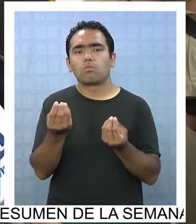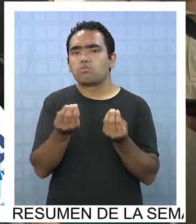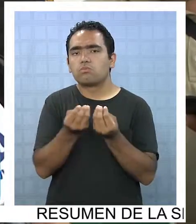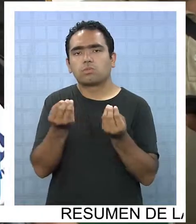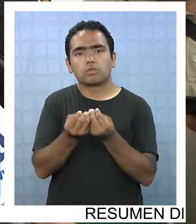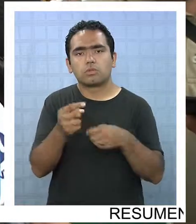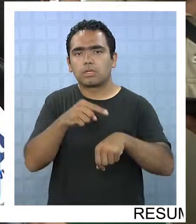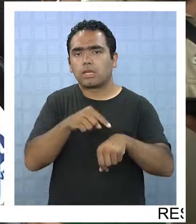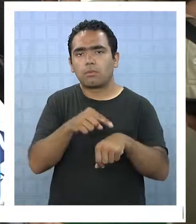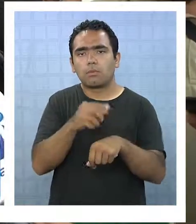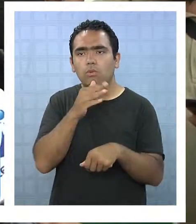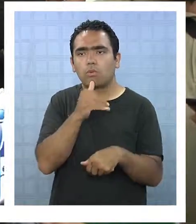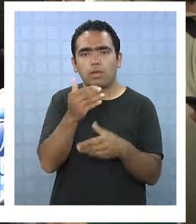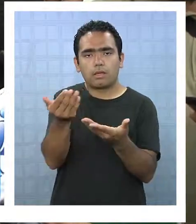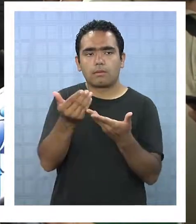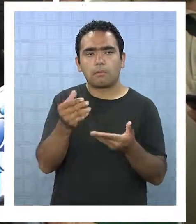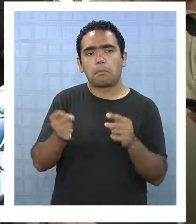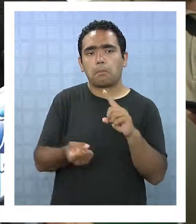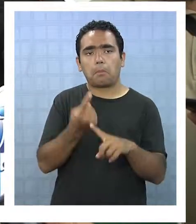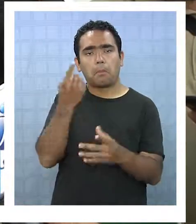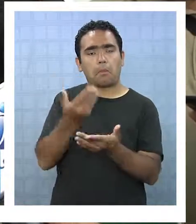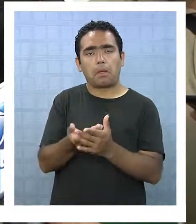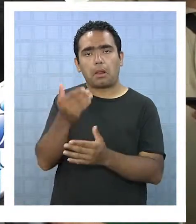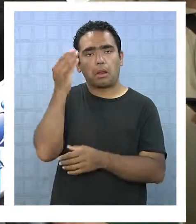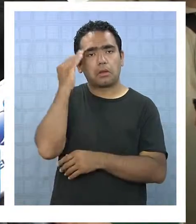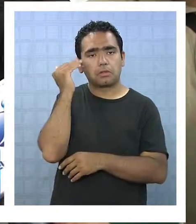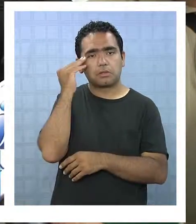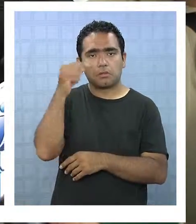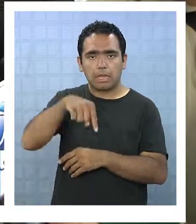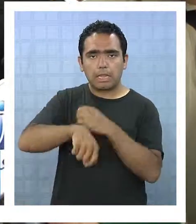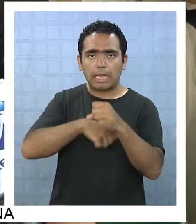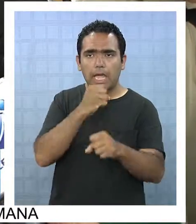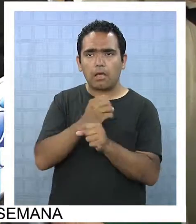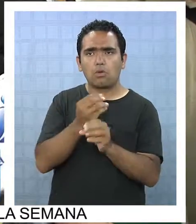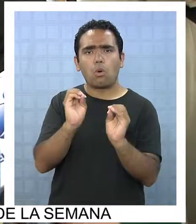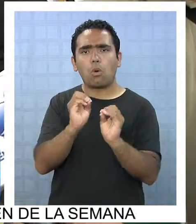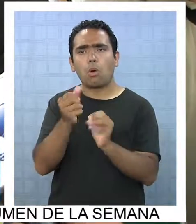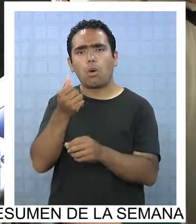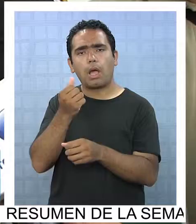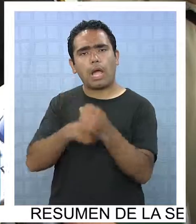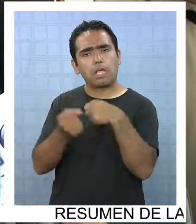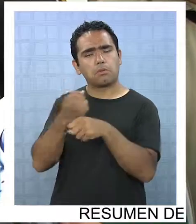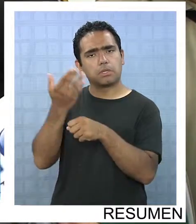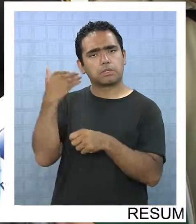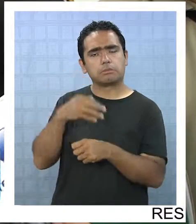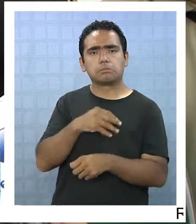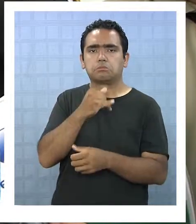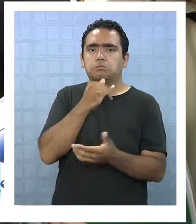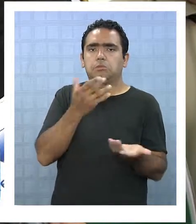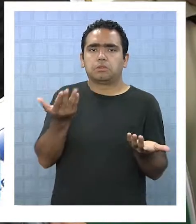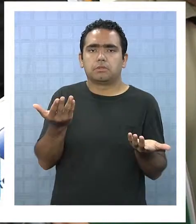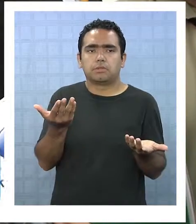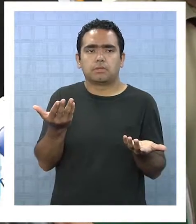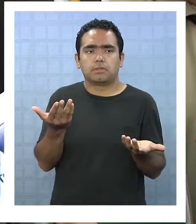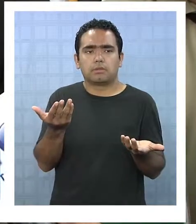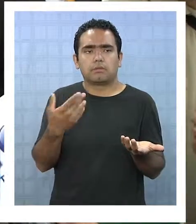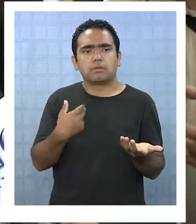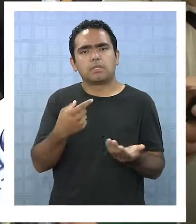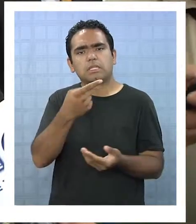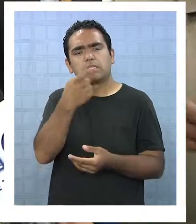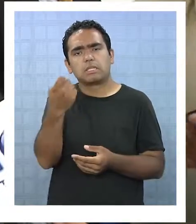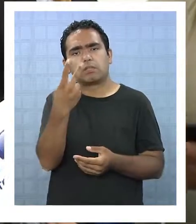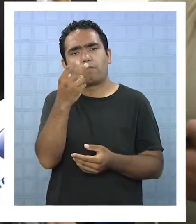recibimos esto o sea es primera y no sabemos si es de este año o del año pasado. Entonces yo no, son